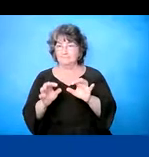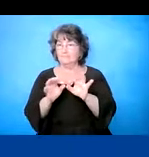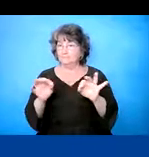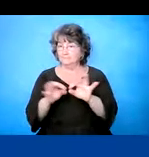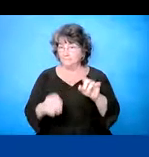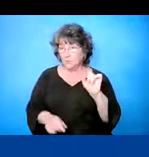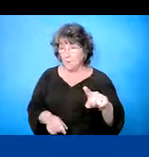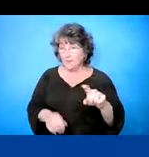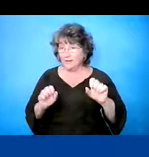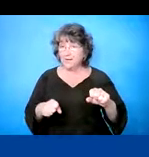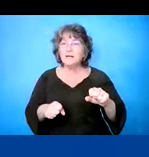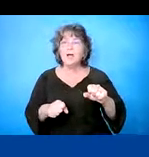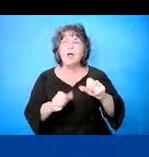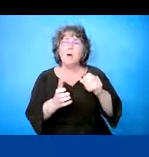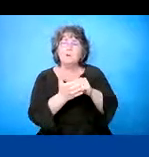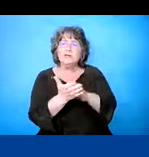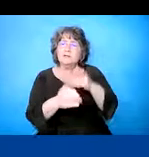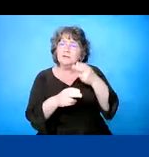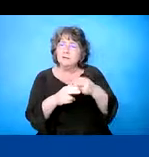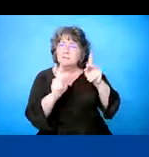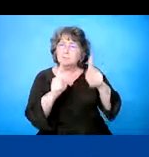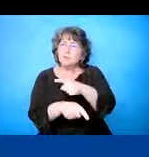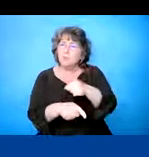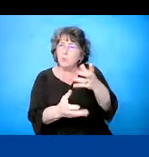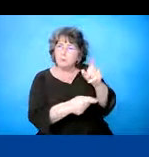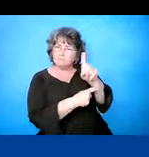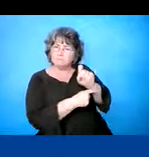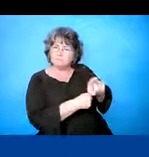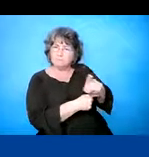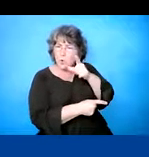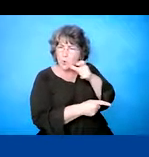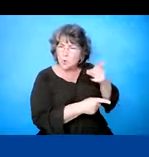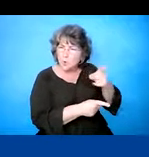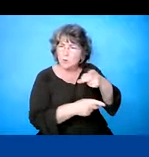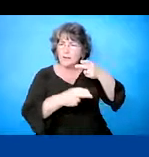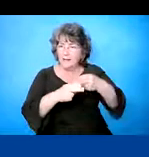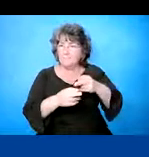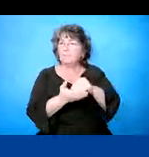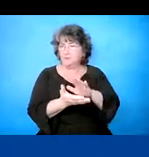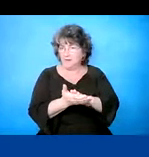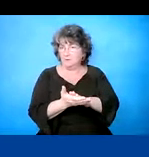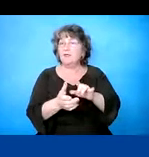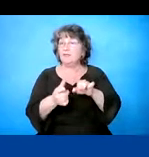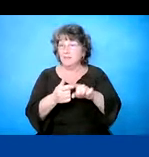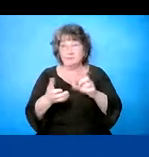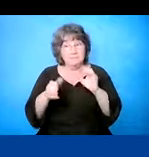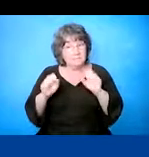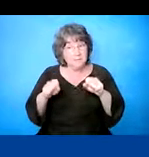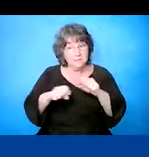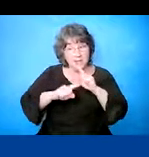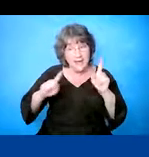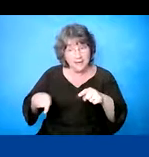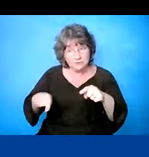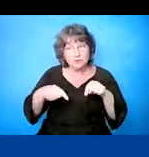le pueden usted puede comunicarse con qué presentador usted quiere hacerle la pregunta alguna pregunta va a ser